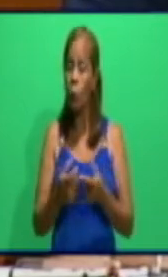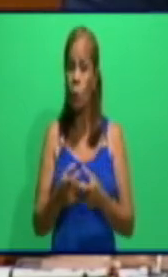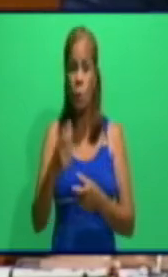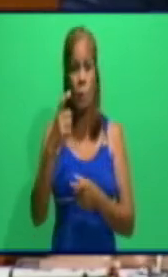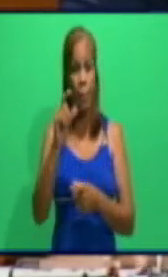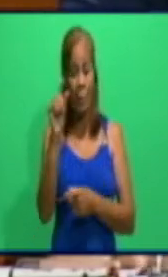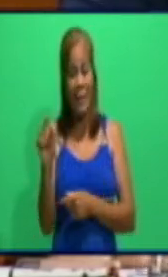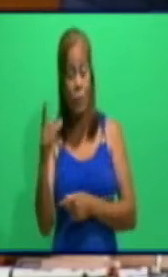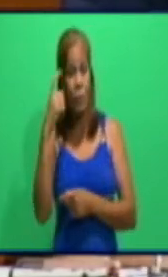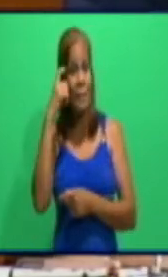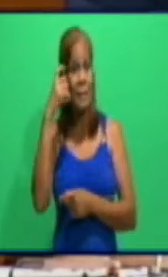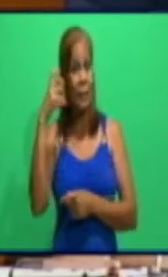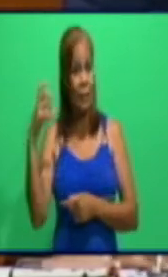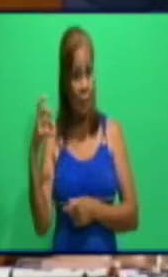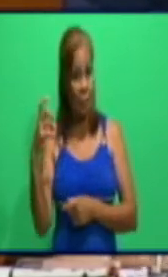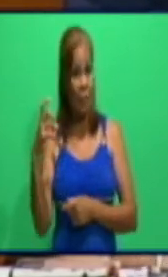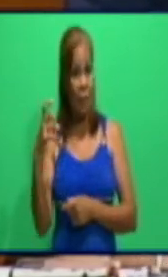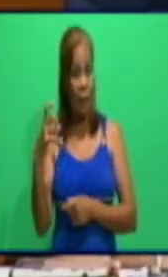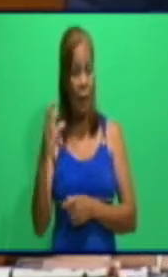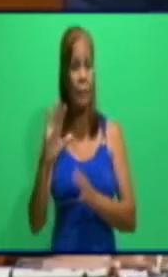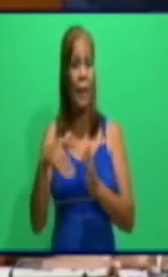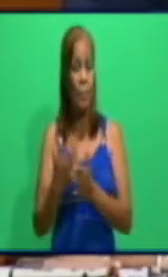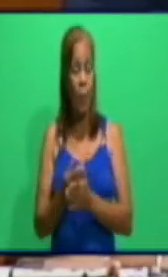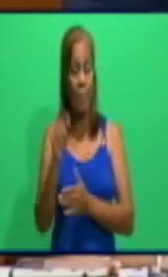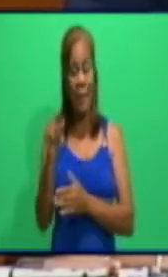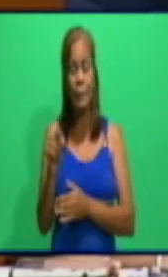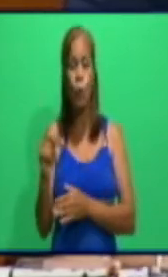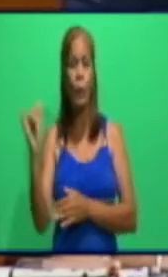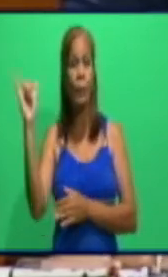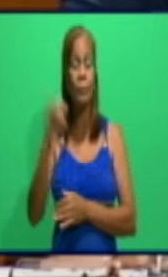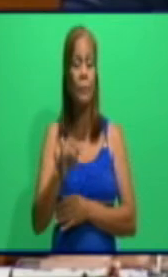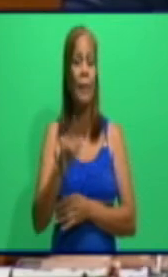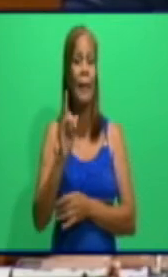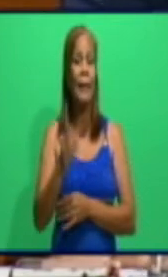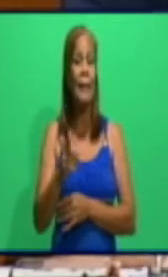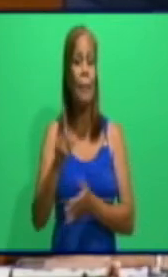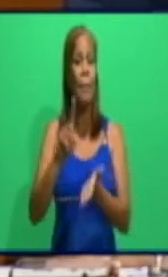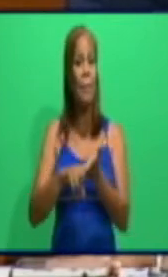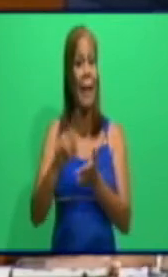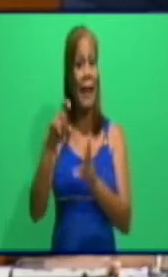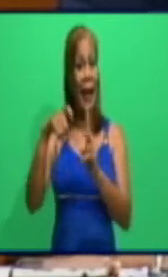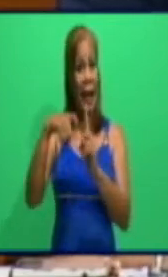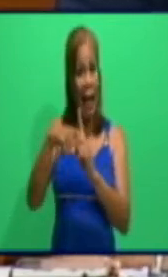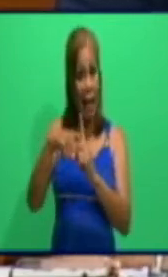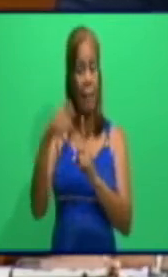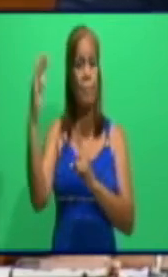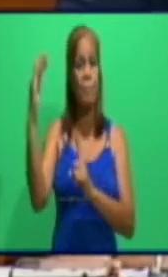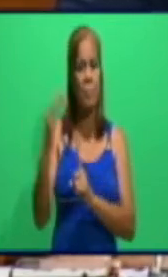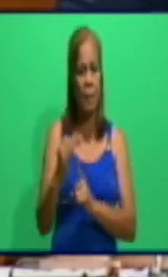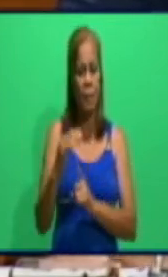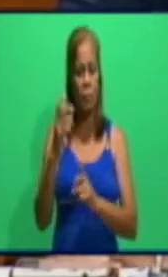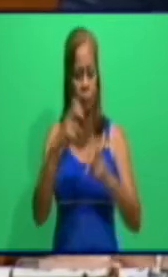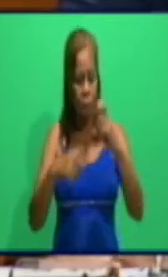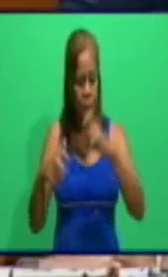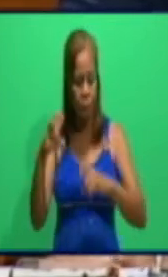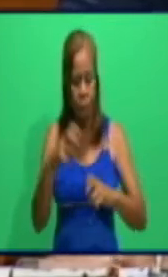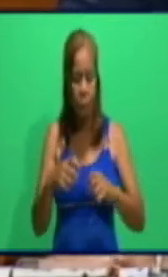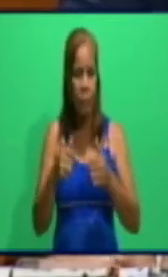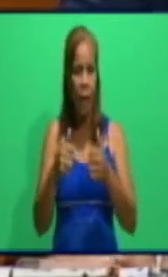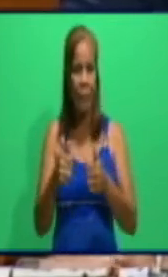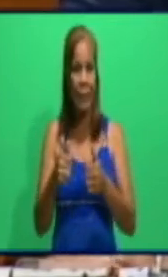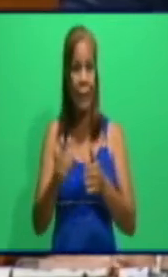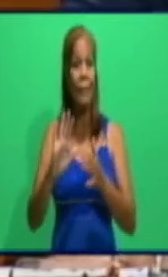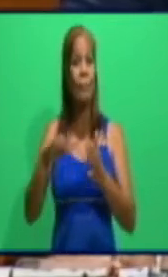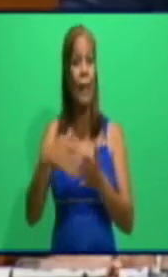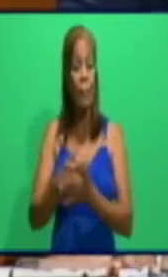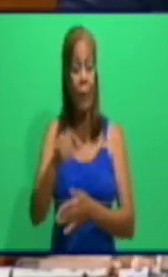viene el personal del IPK a avalar, a certificar a la instalación de estos equipos. Esto después lleva un tiempo